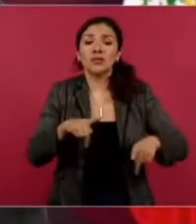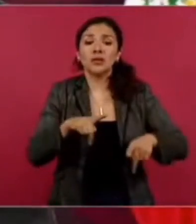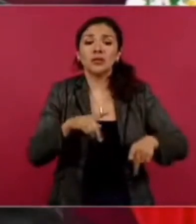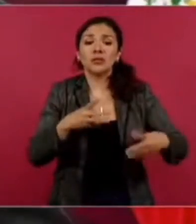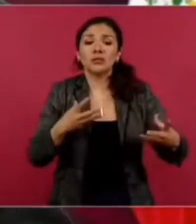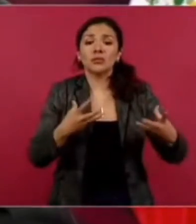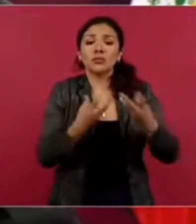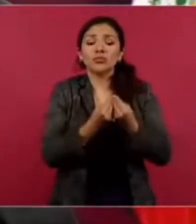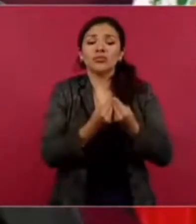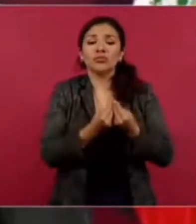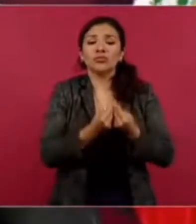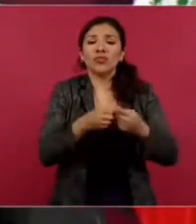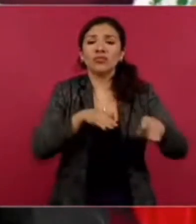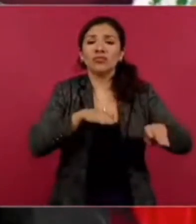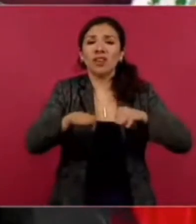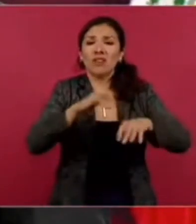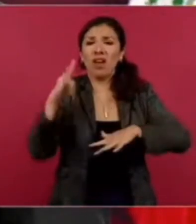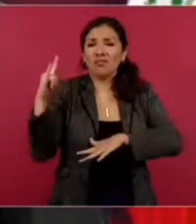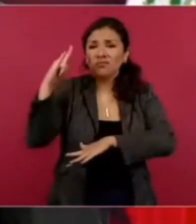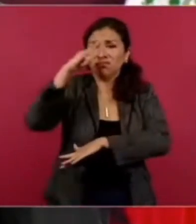la Fuerza Aérea